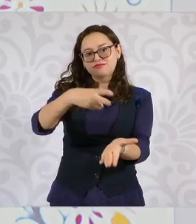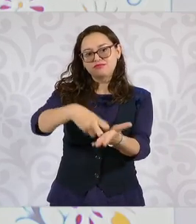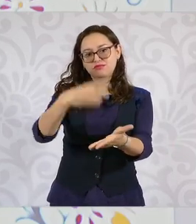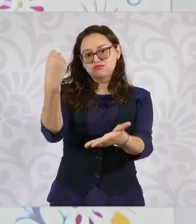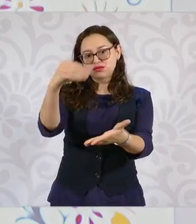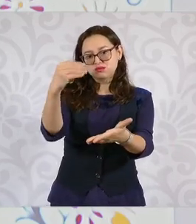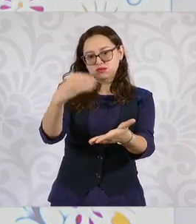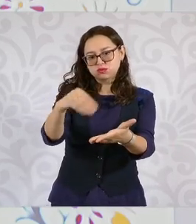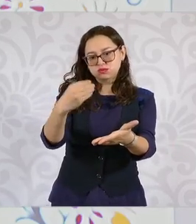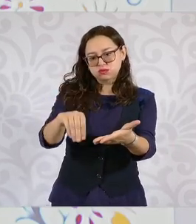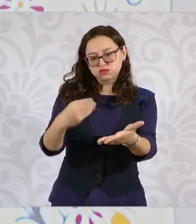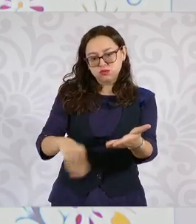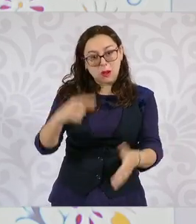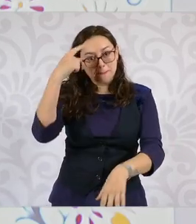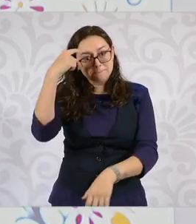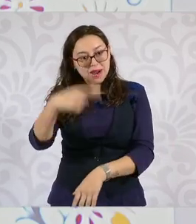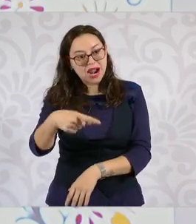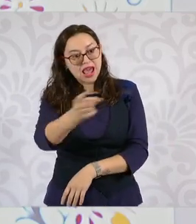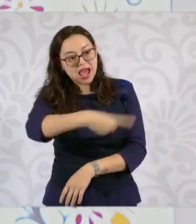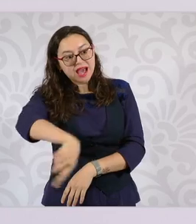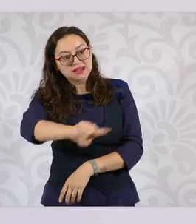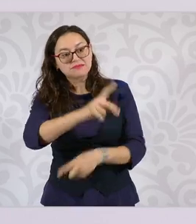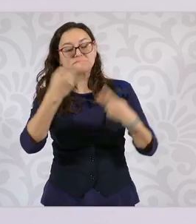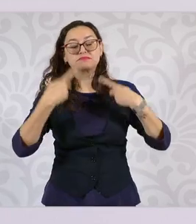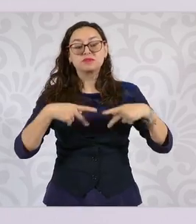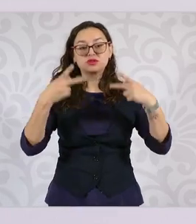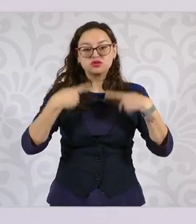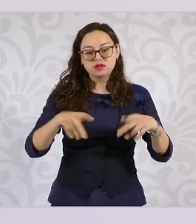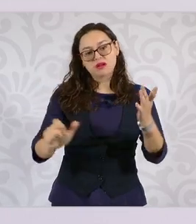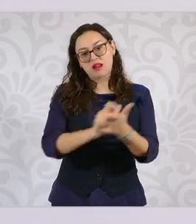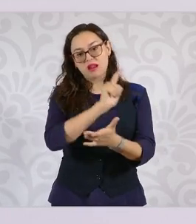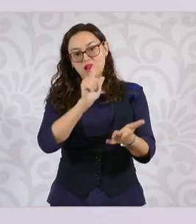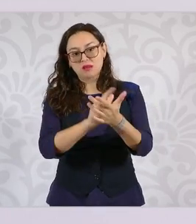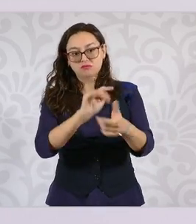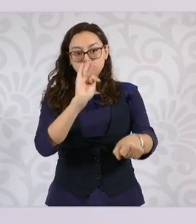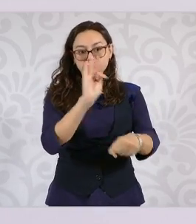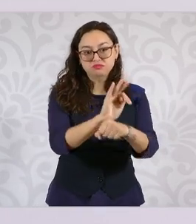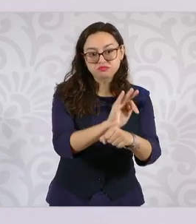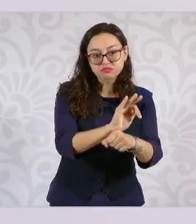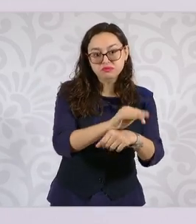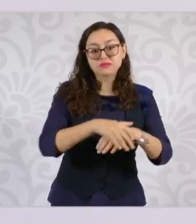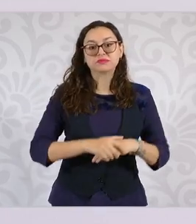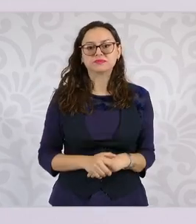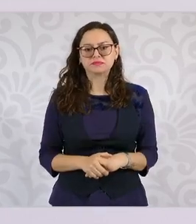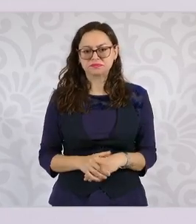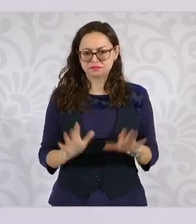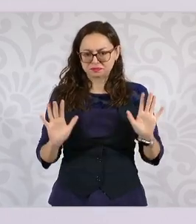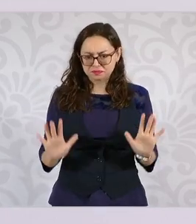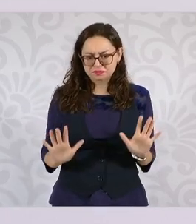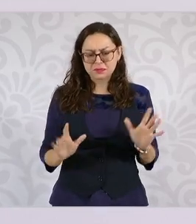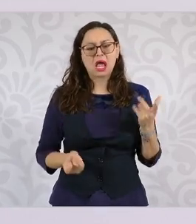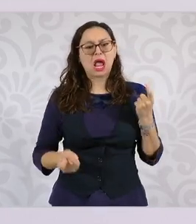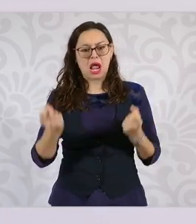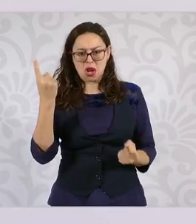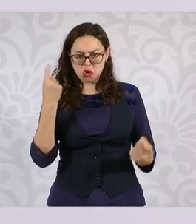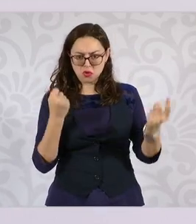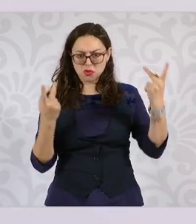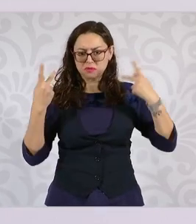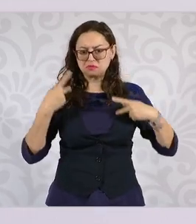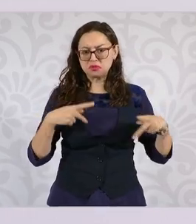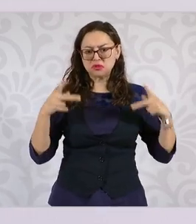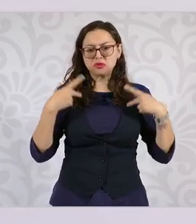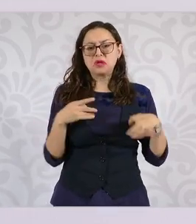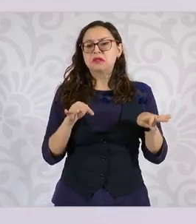amparados por la ley. Algunos trabajarán dos horas al día, se reconoce eso, no necesitan trabajar